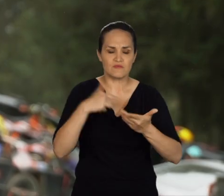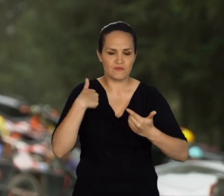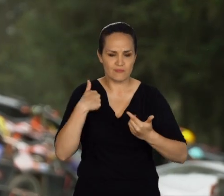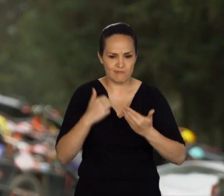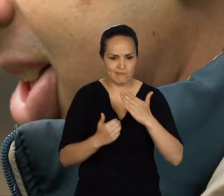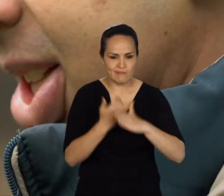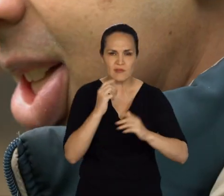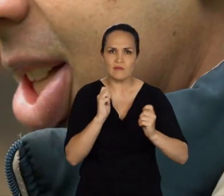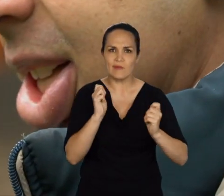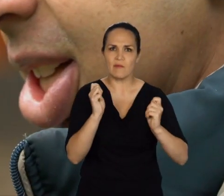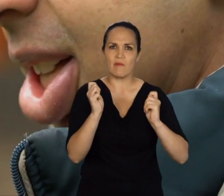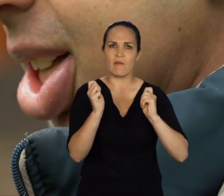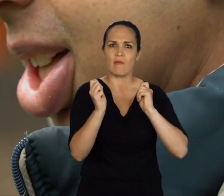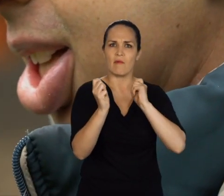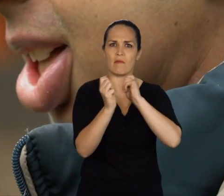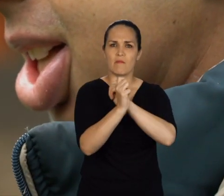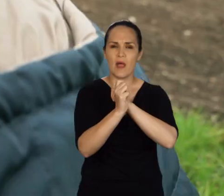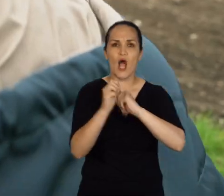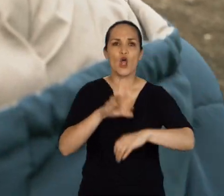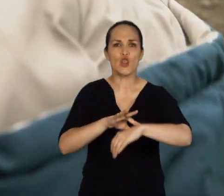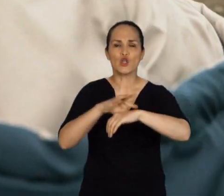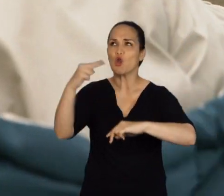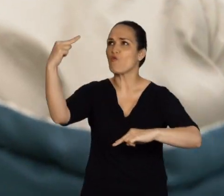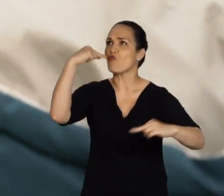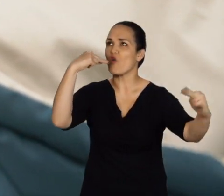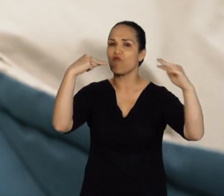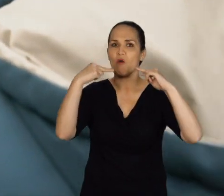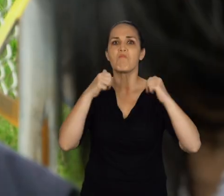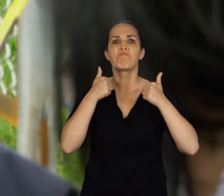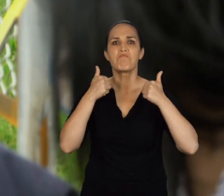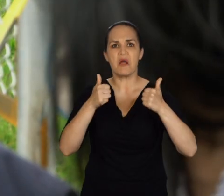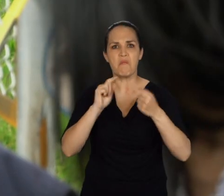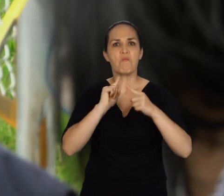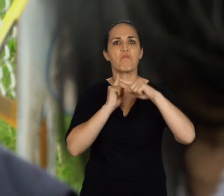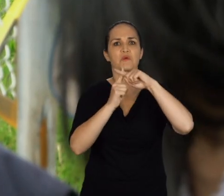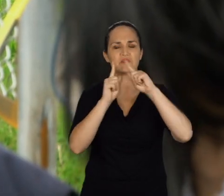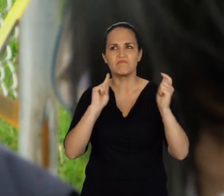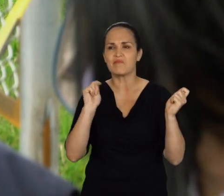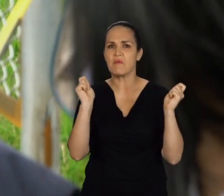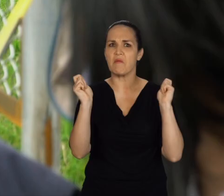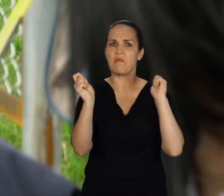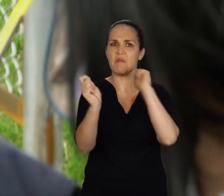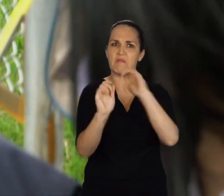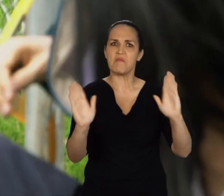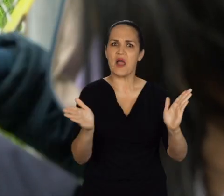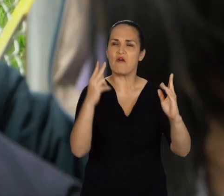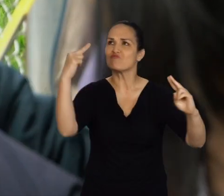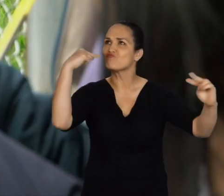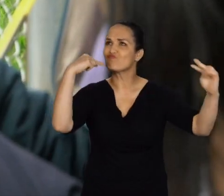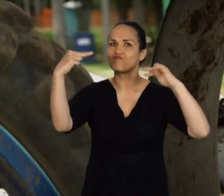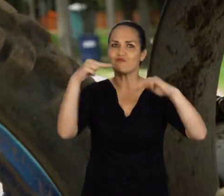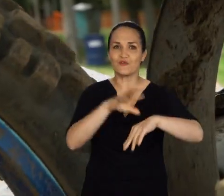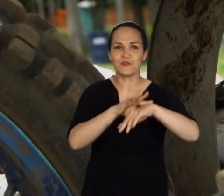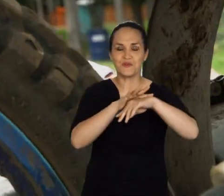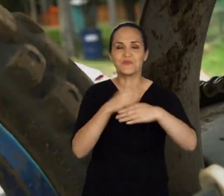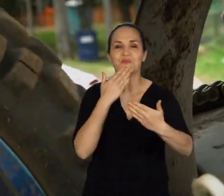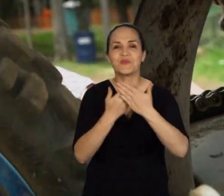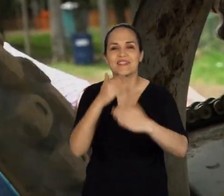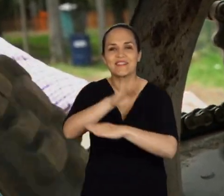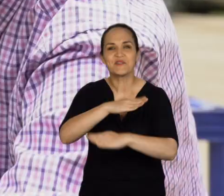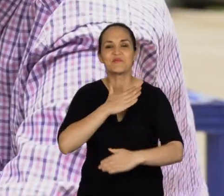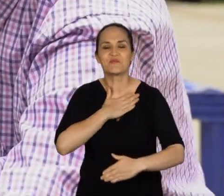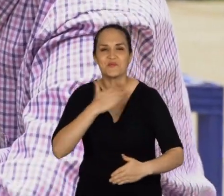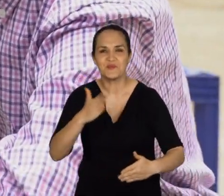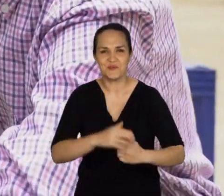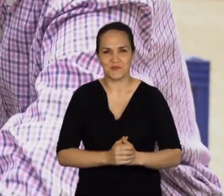muchas puertas. Todos los doctores empezaron a ver una evolución satisfactoria, muy positiva. Hola, buenas tardes,